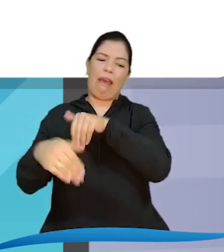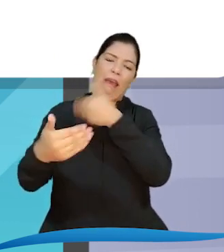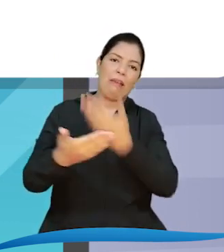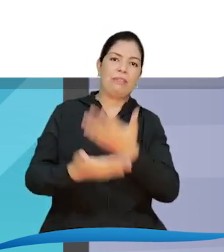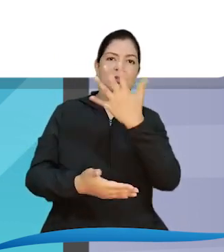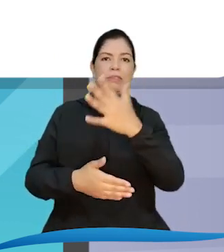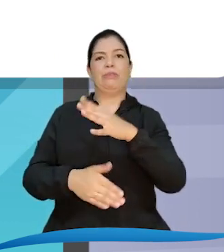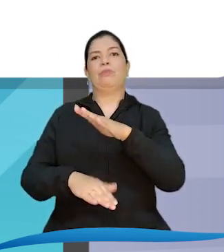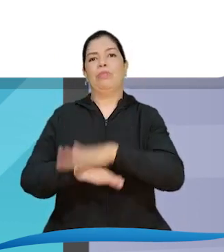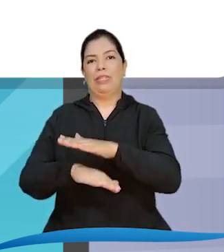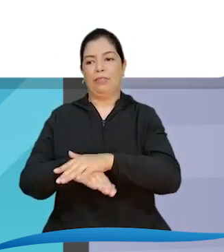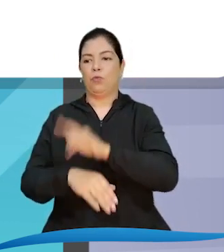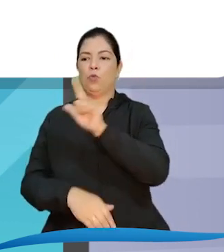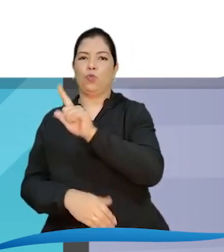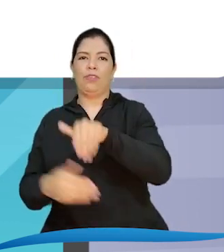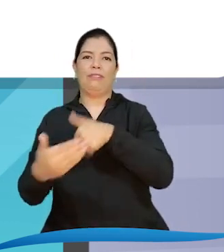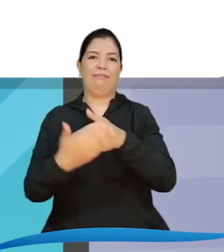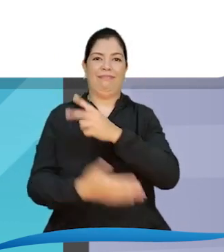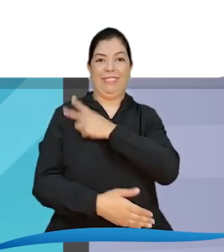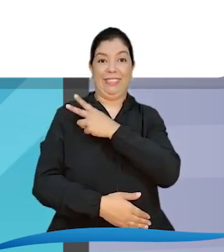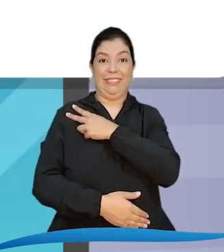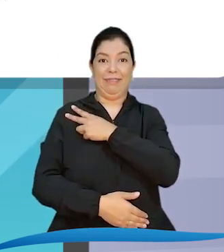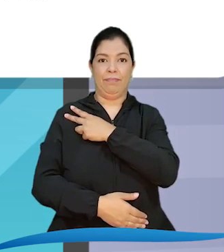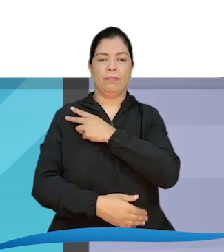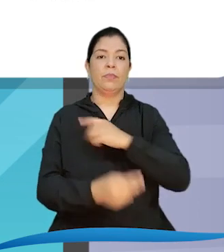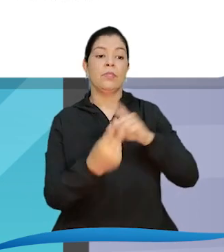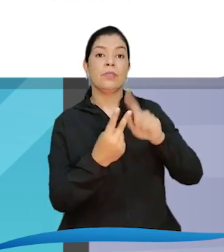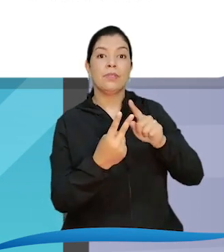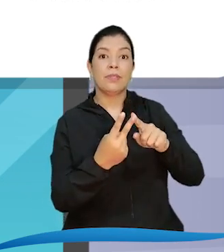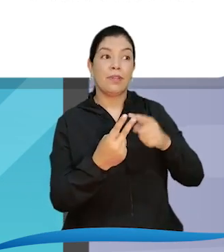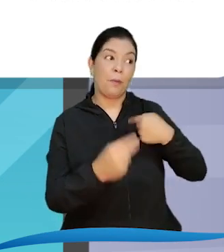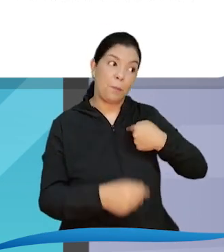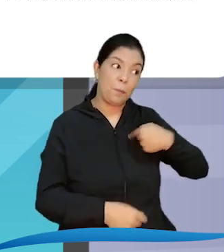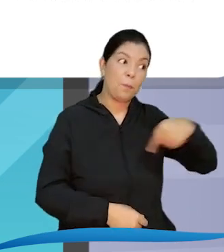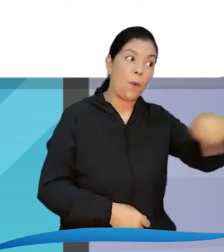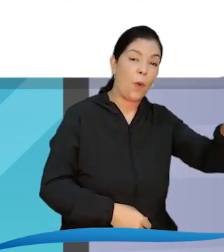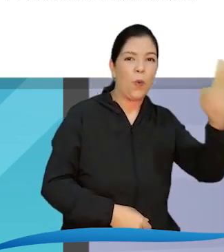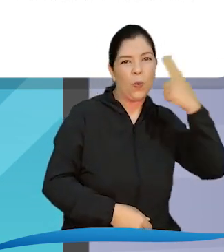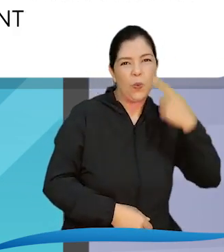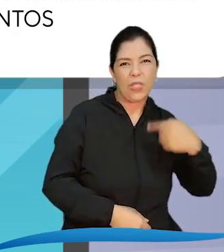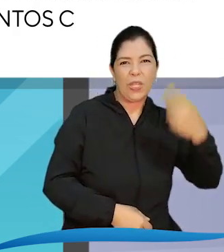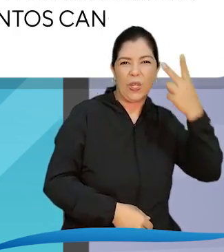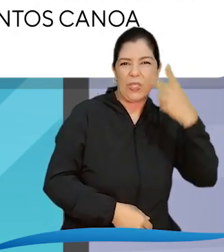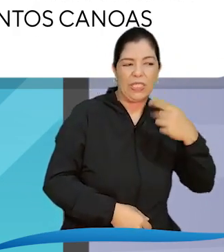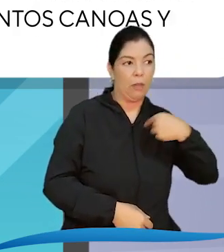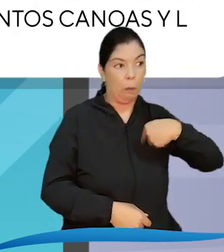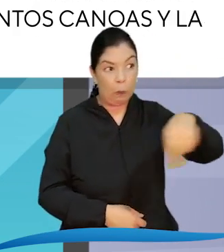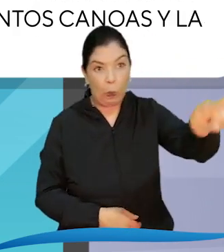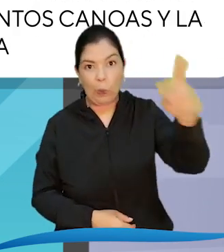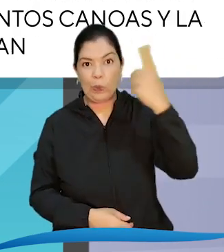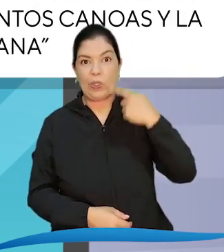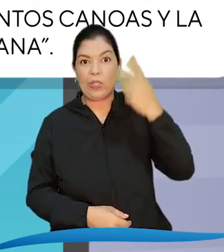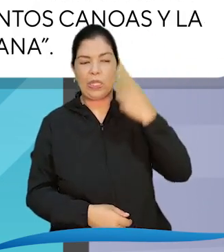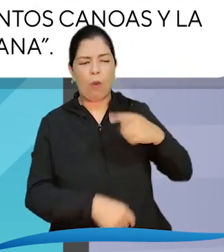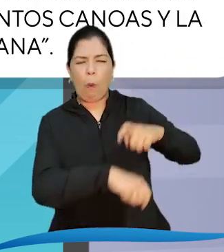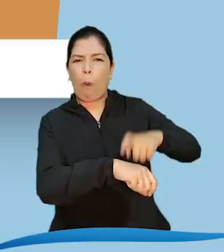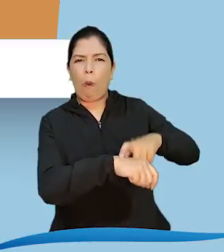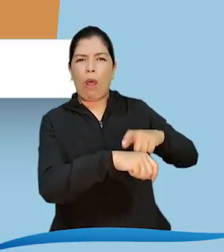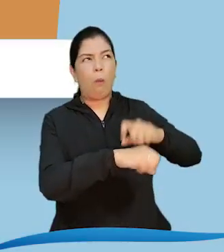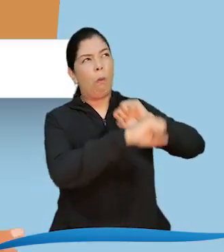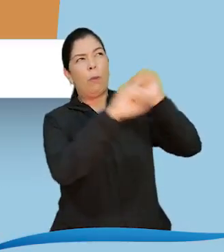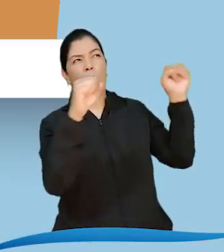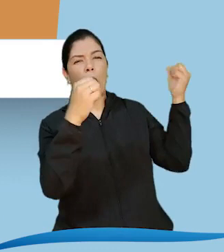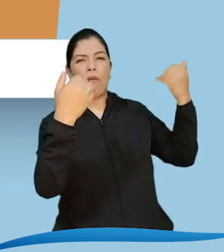el horario del puesto de votación móvil se informaría con anticipación a los corregimientos Canoas y La Iguana